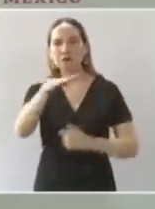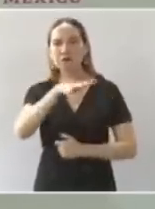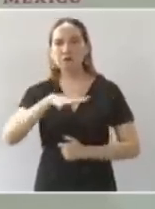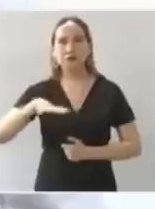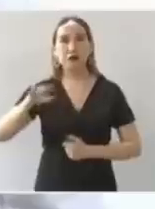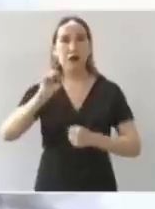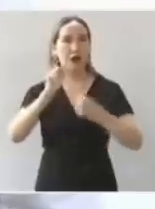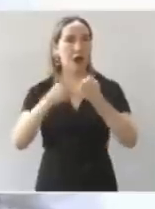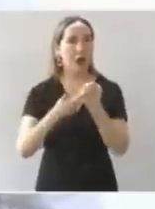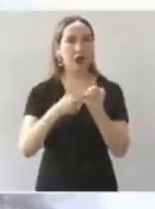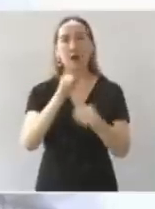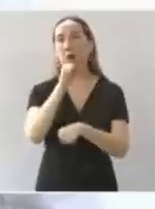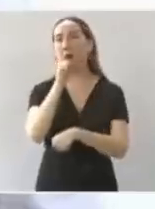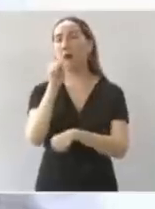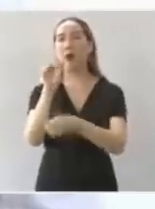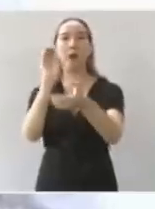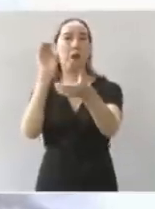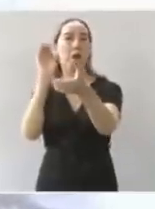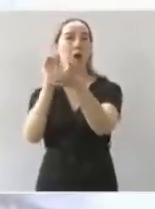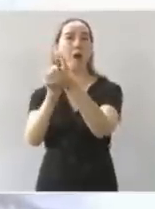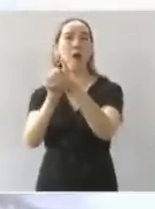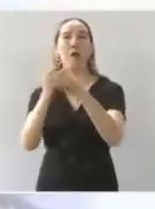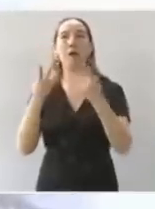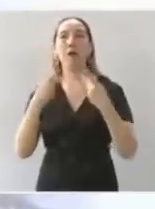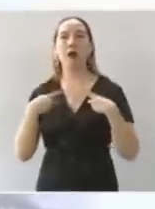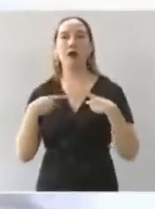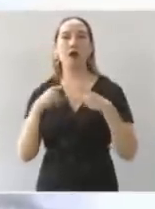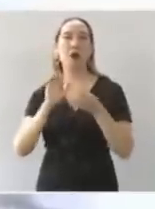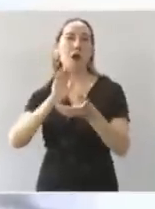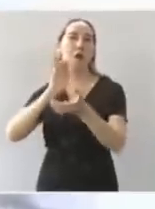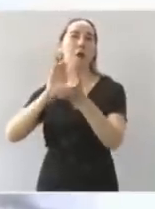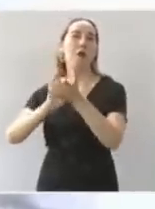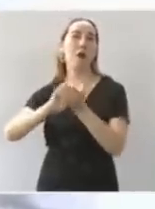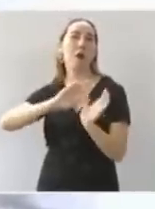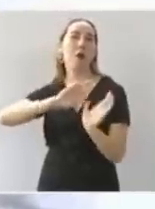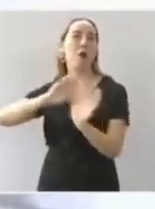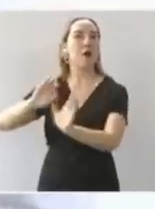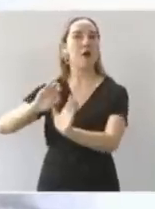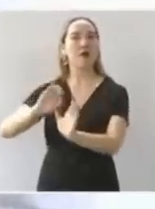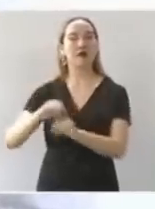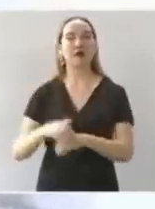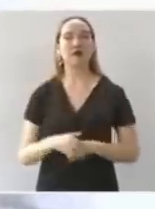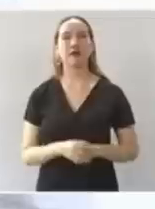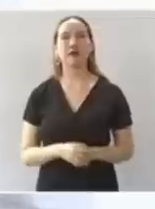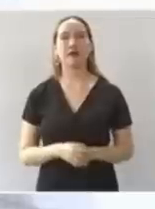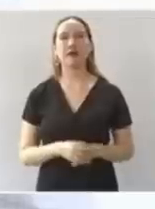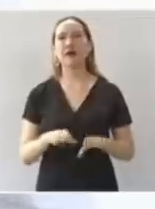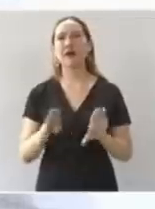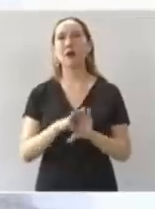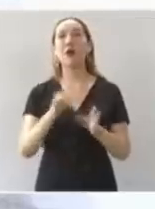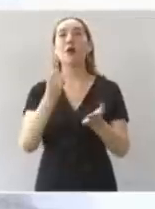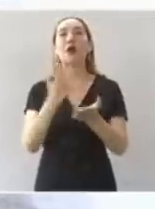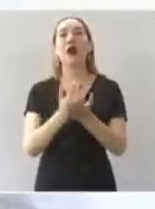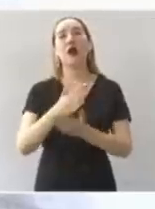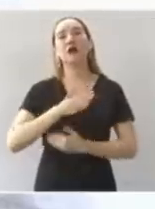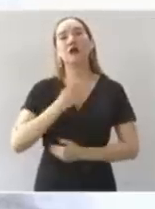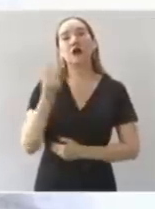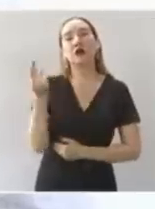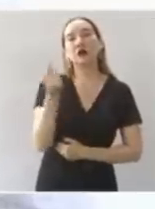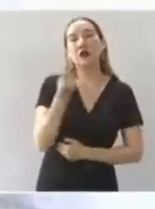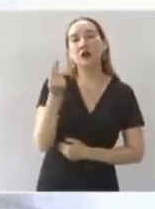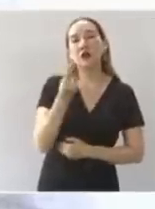era tomado en cuenta, sólo se le usaba cuando necesitaban los votos precisamente para